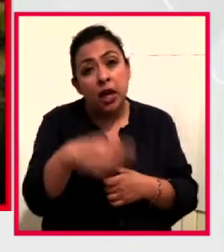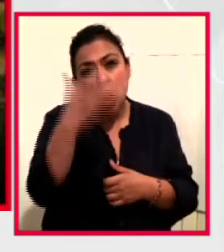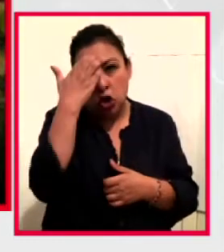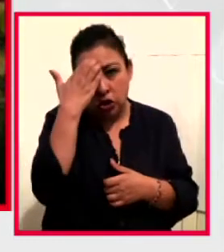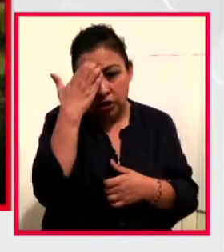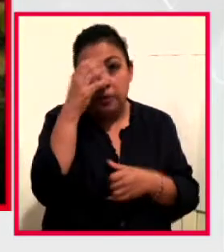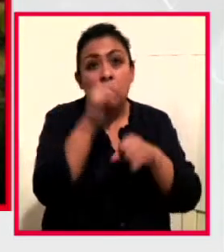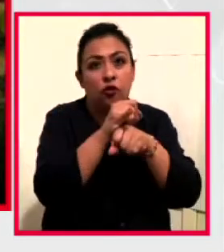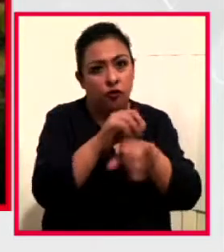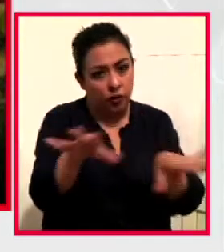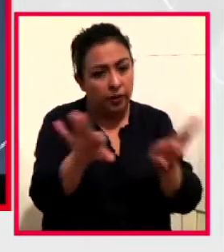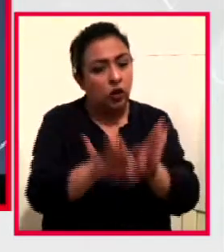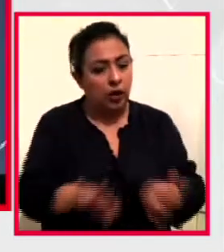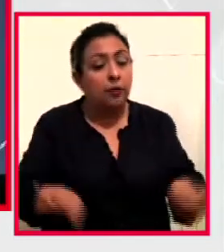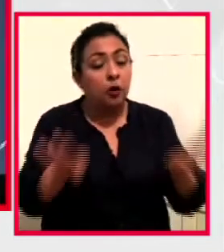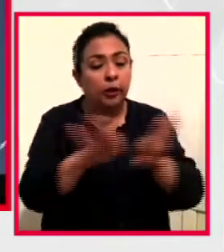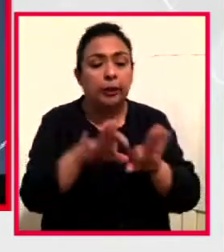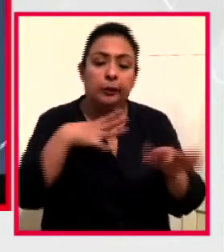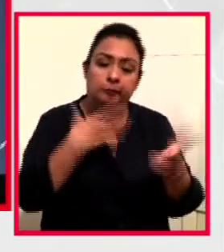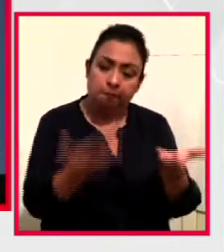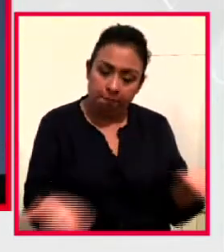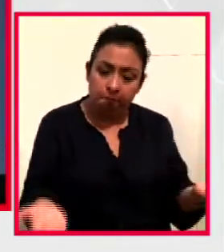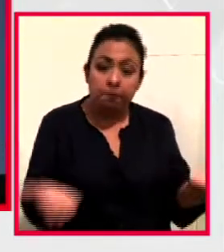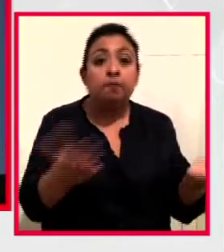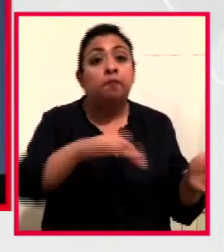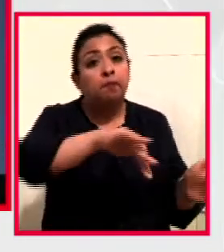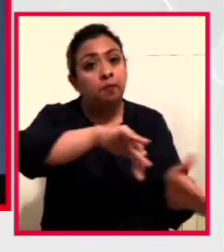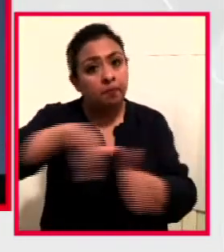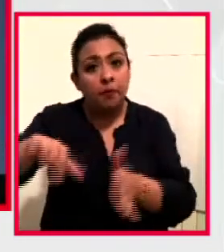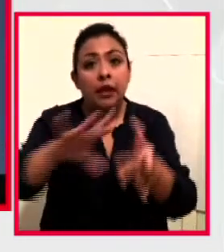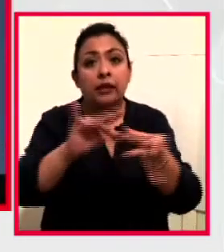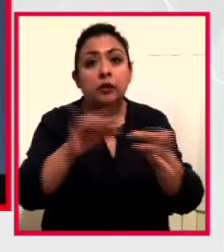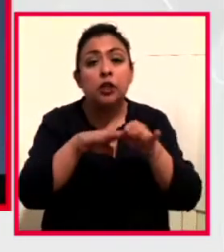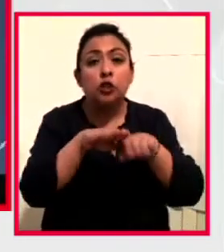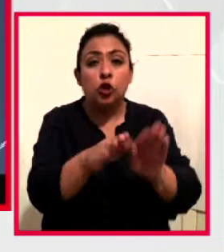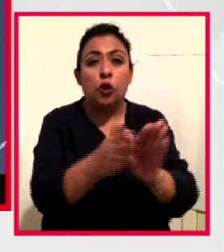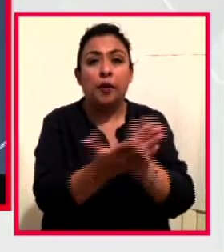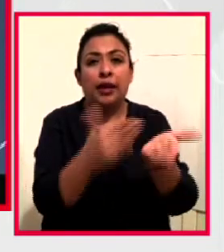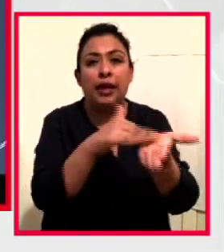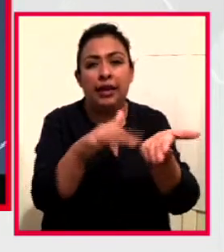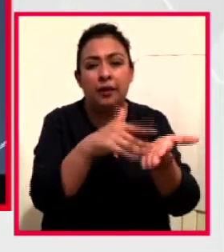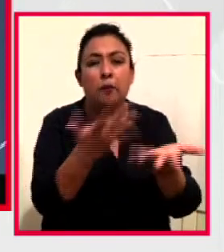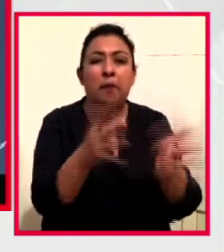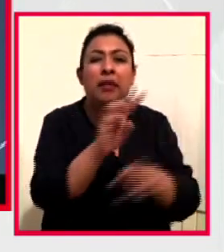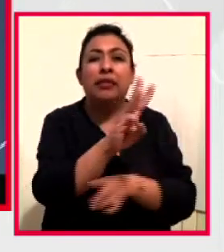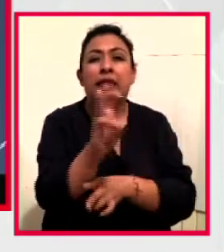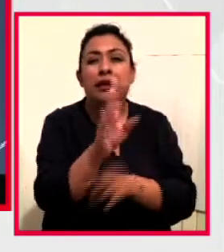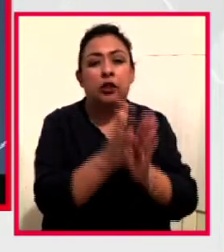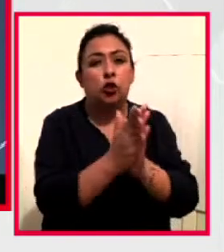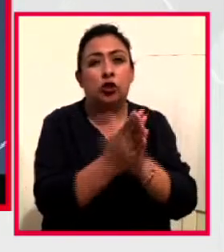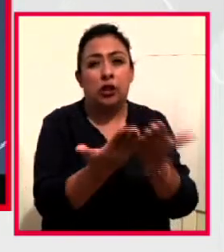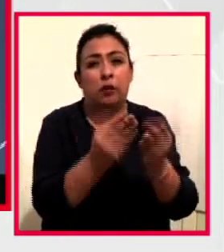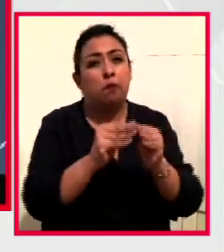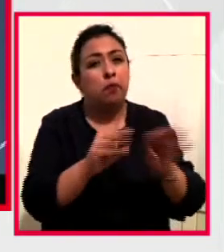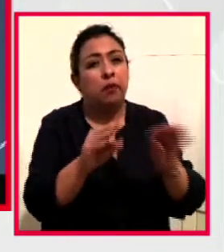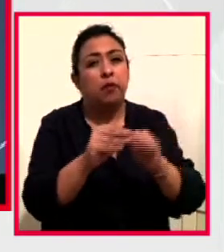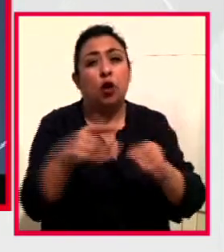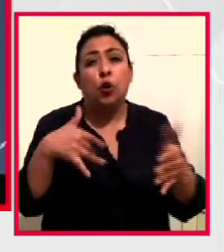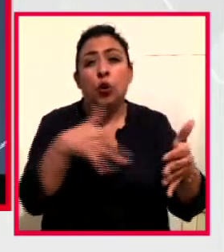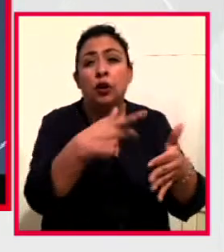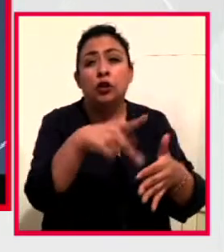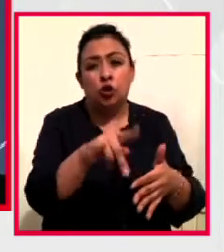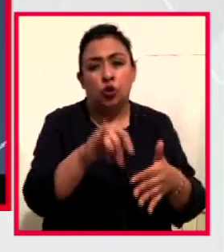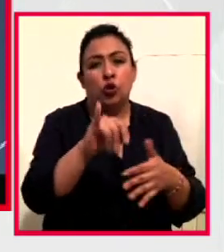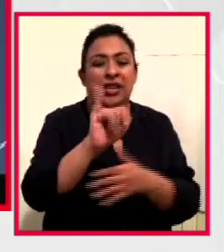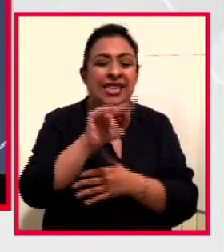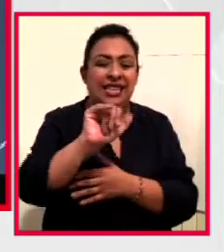información. Y dicho lo anterior, nos vamos a platicar de libros, alrededor de 300 publicaciones del acervo del Instituto Nacional